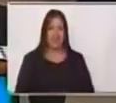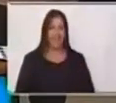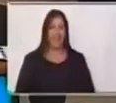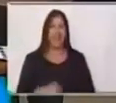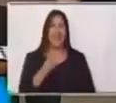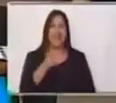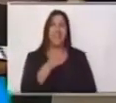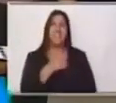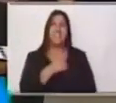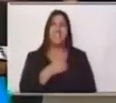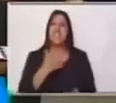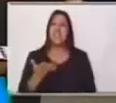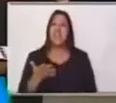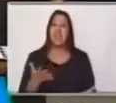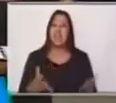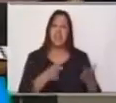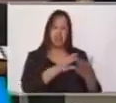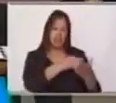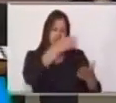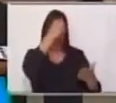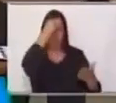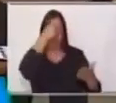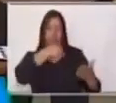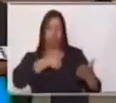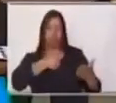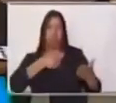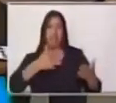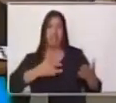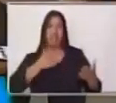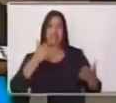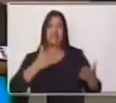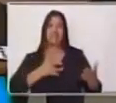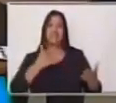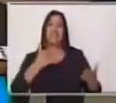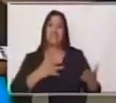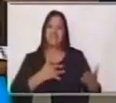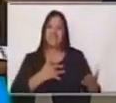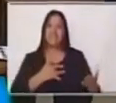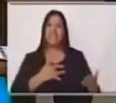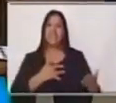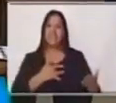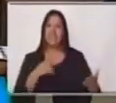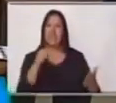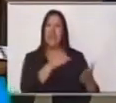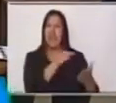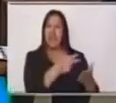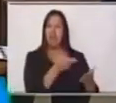sentimientos de manera positiva o negativa. Define el estilo de un autor.